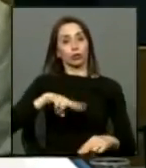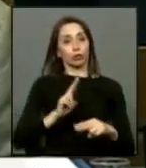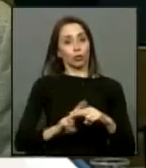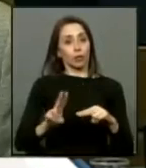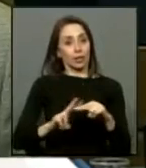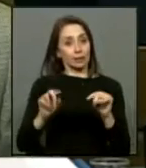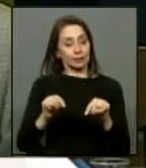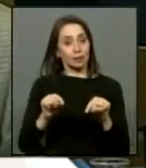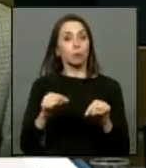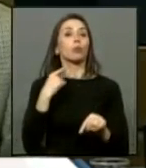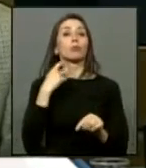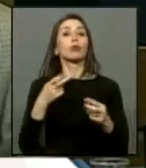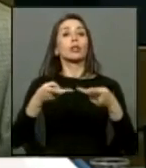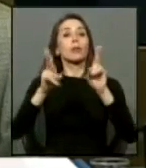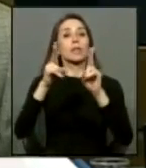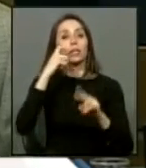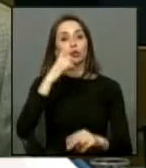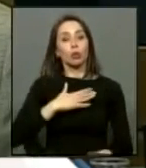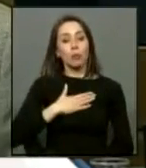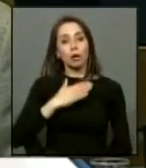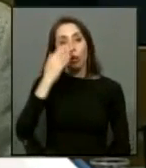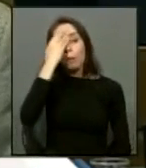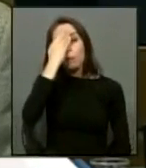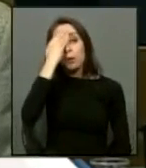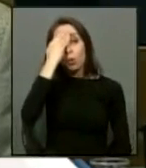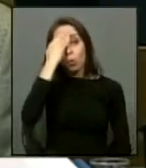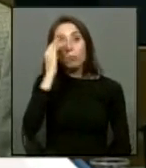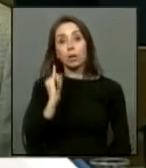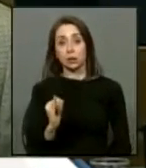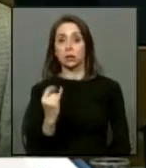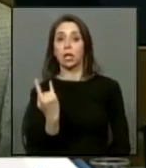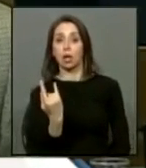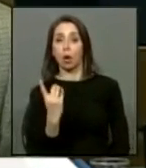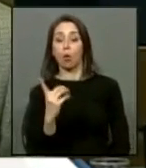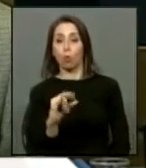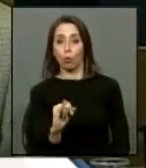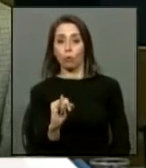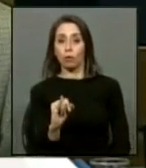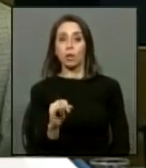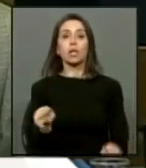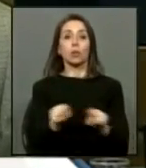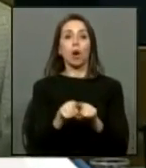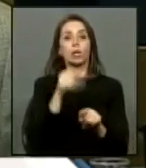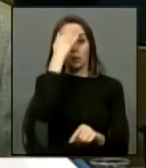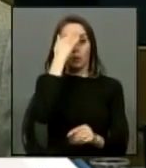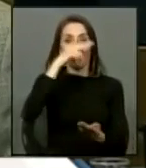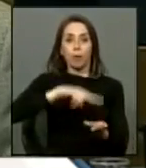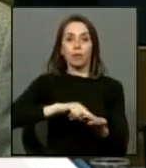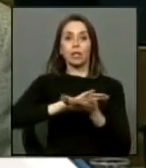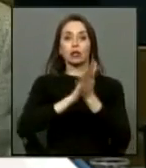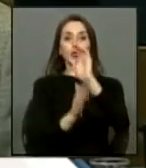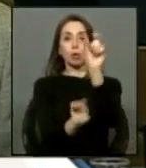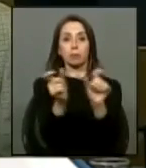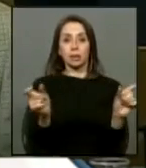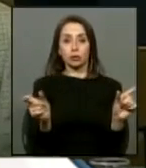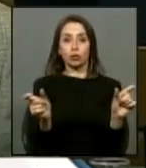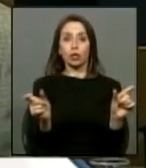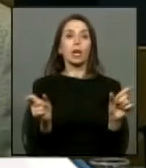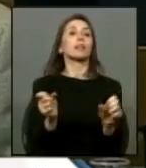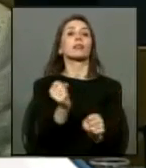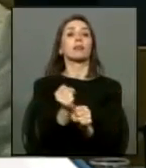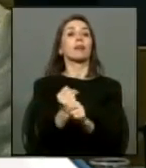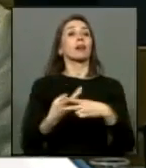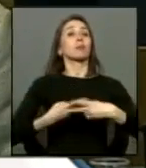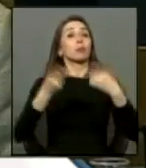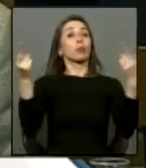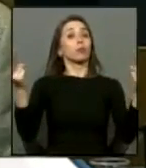porque los derechos humanos preocupan esencialmente a la UDI como debieran preocupar de verdad a todos quienes actúan en la vida pública